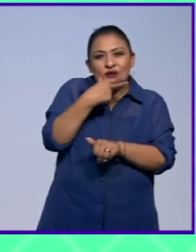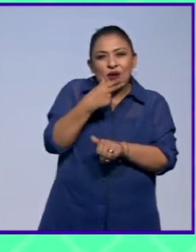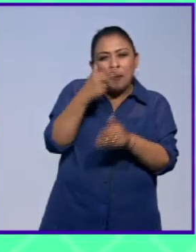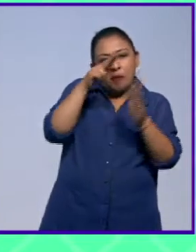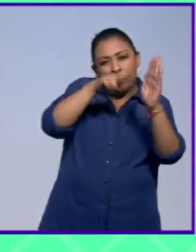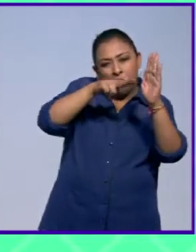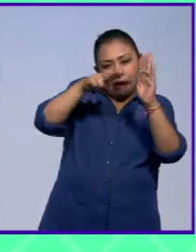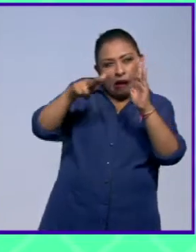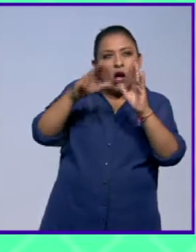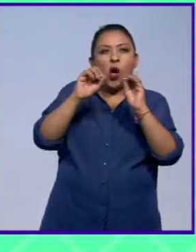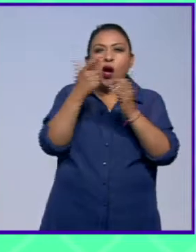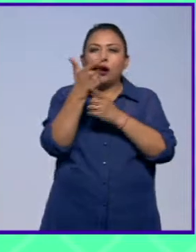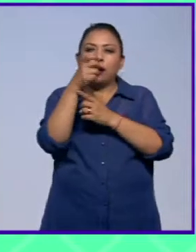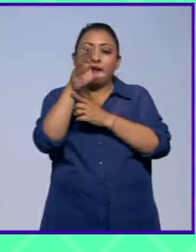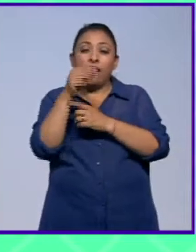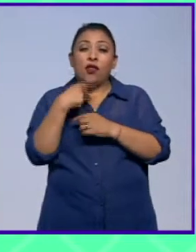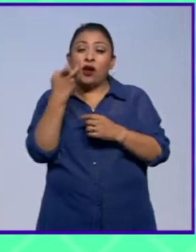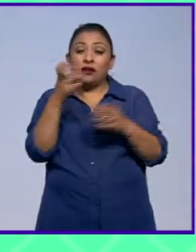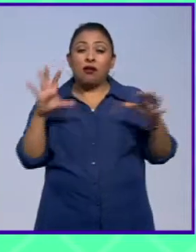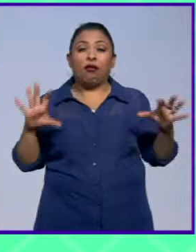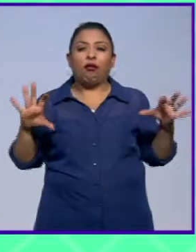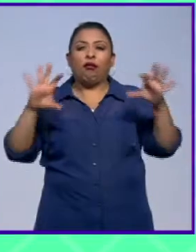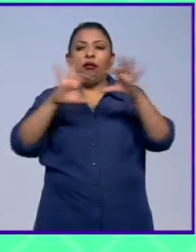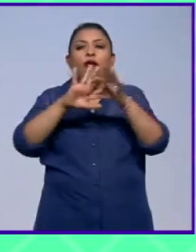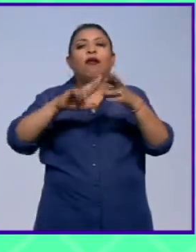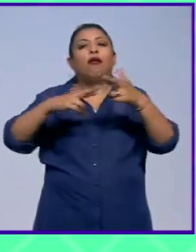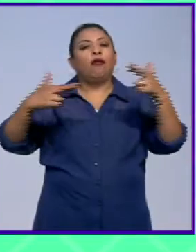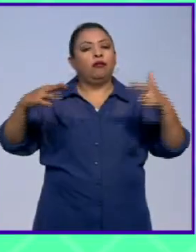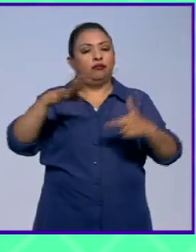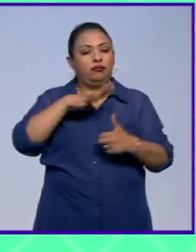Y en ese sentido la relación se establece.